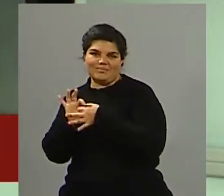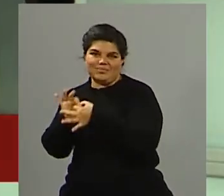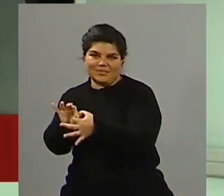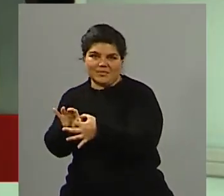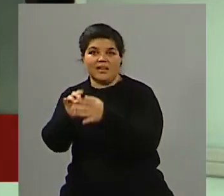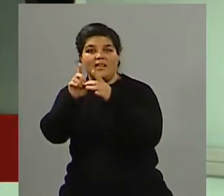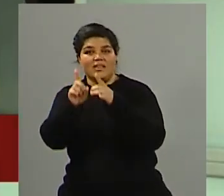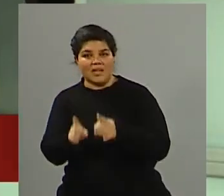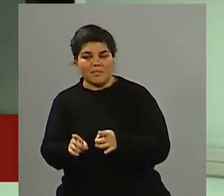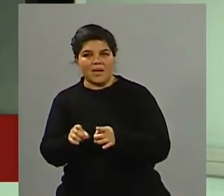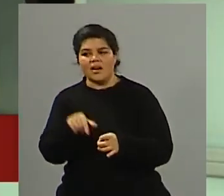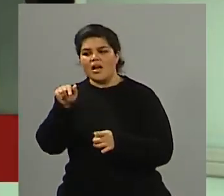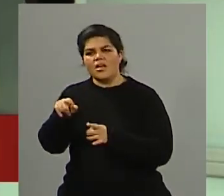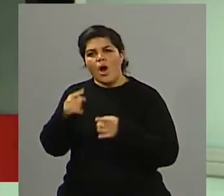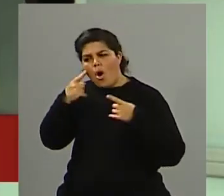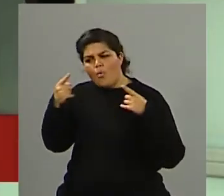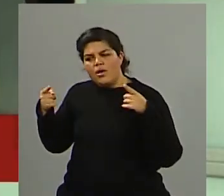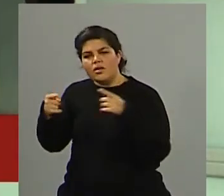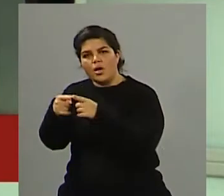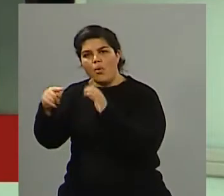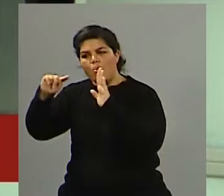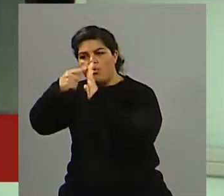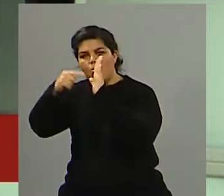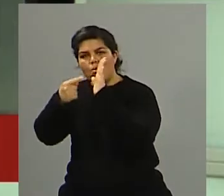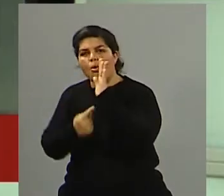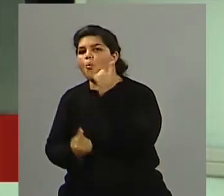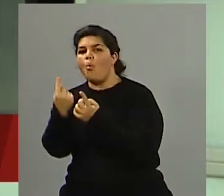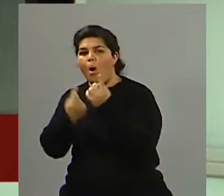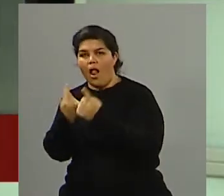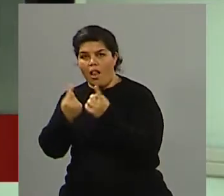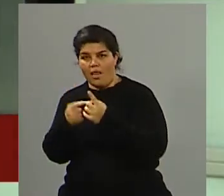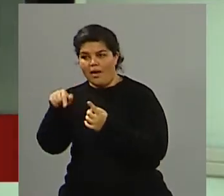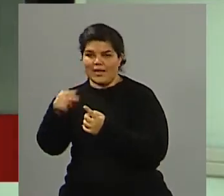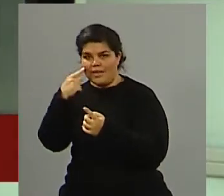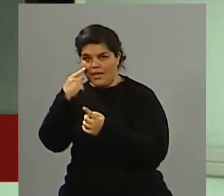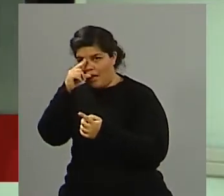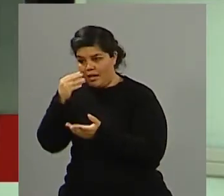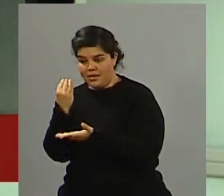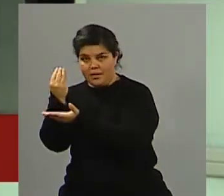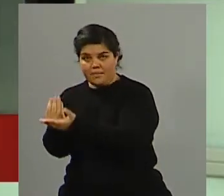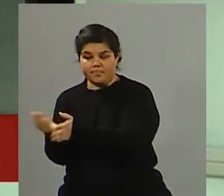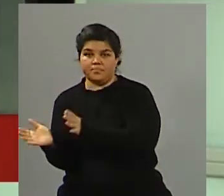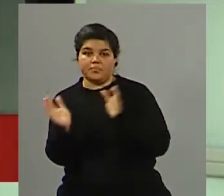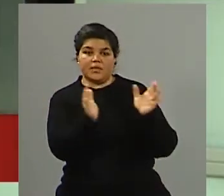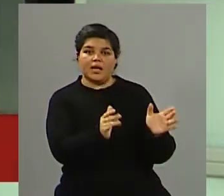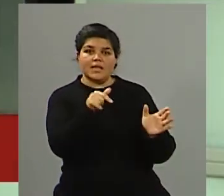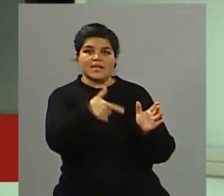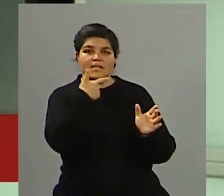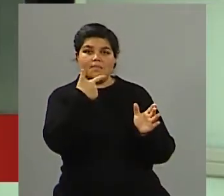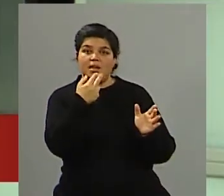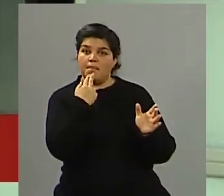objetivos que ella se traza a la hora de pensarse como intendenta de las Heras? Y en cuanto al 11 de septiembre, bueno, vamos a hacer un repaso